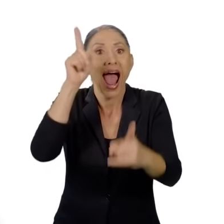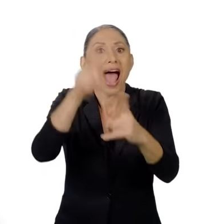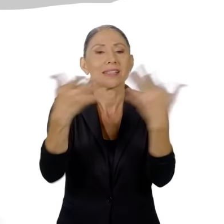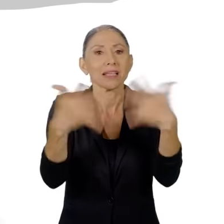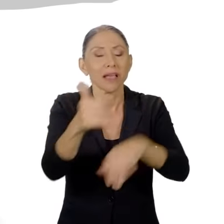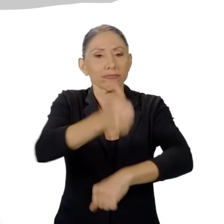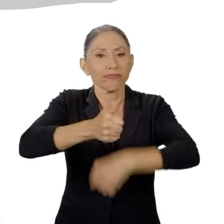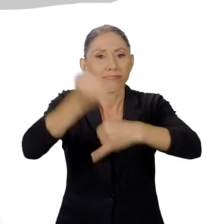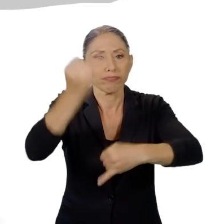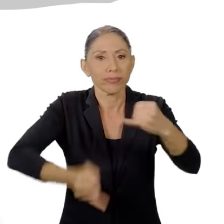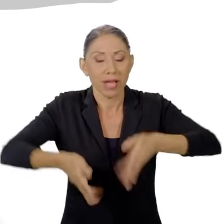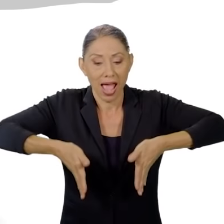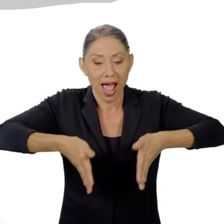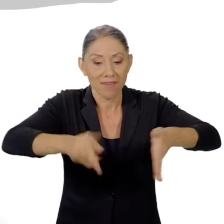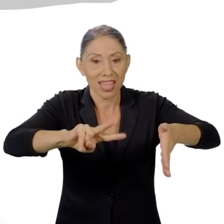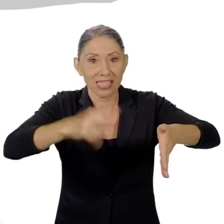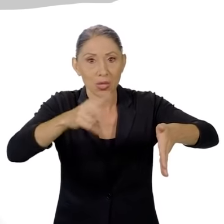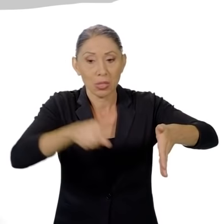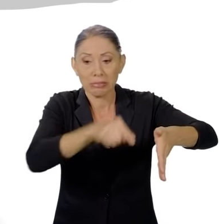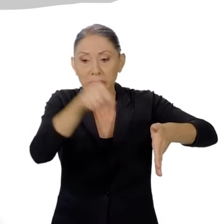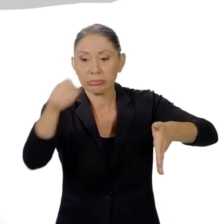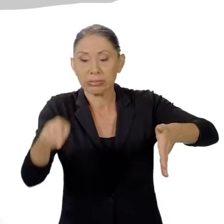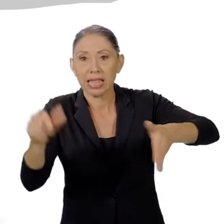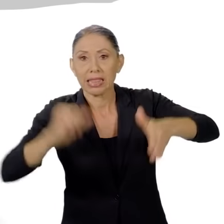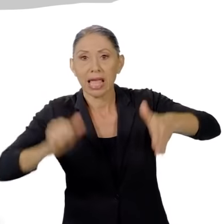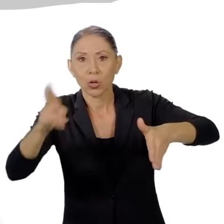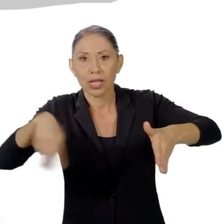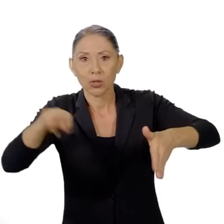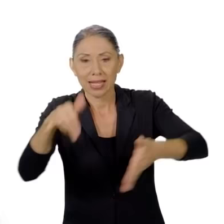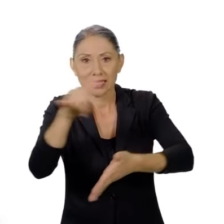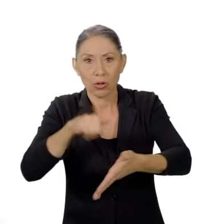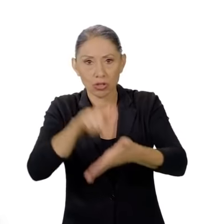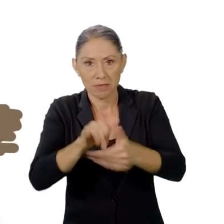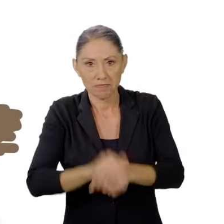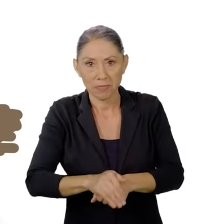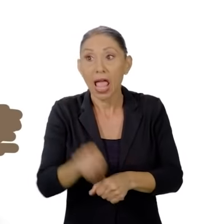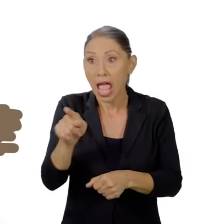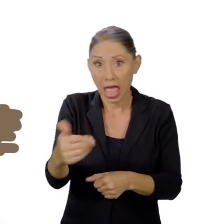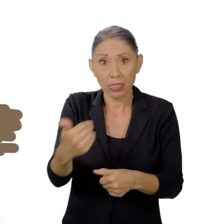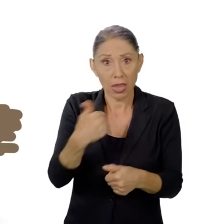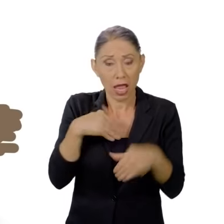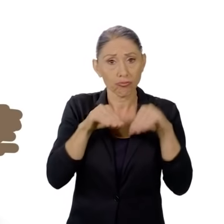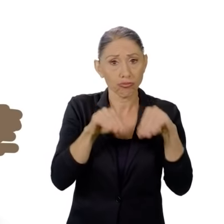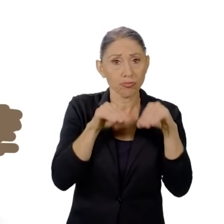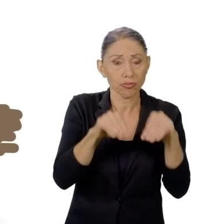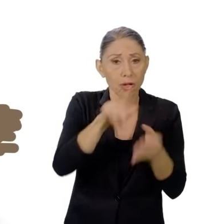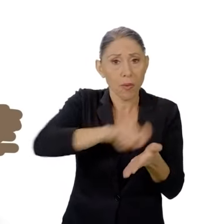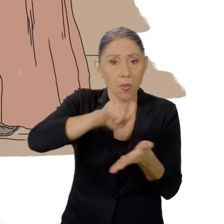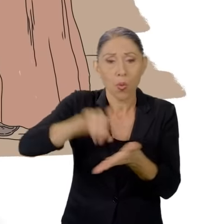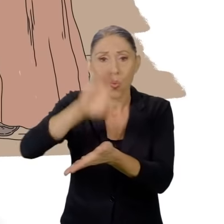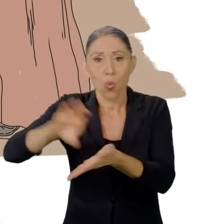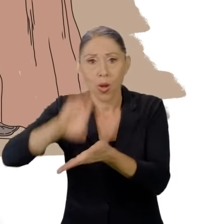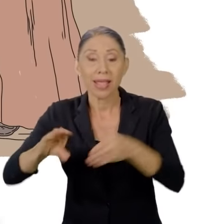final en la Avenida Segunda, diagonal al Teatro Nacional en San José. Contaba con educación primaria y secundaria.